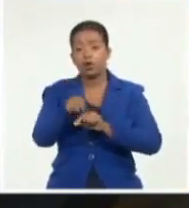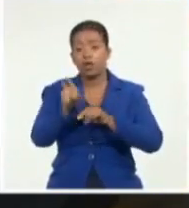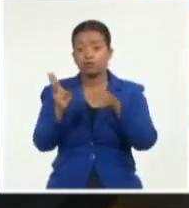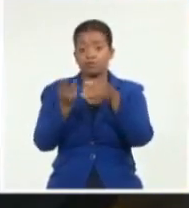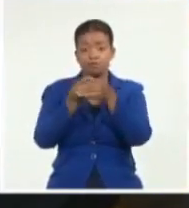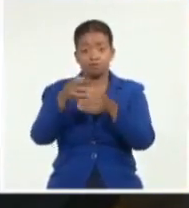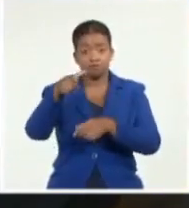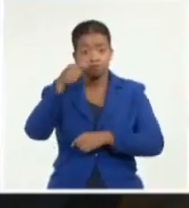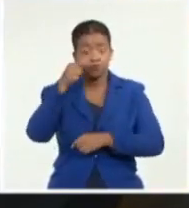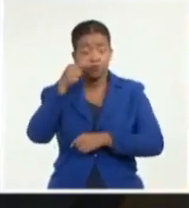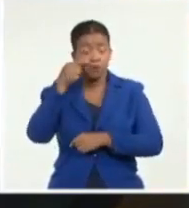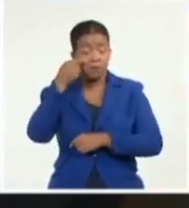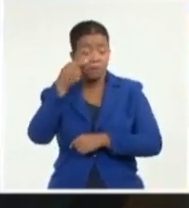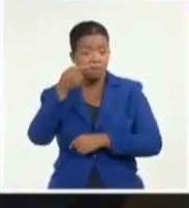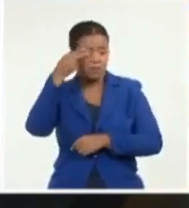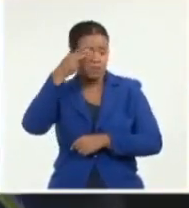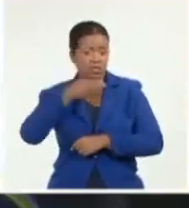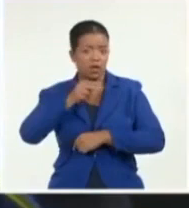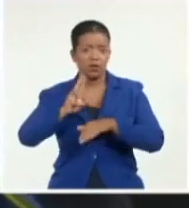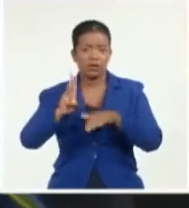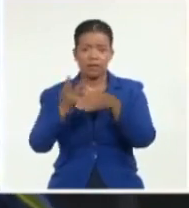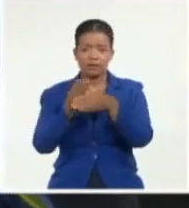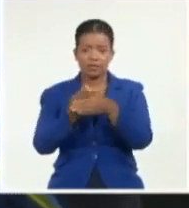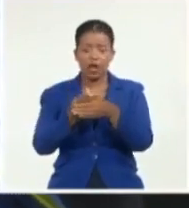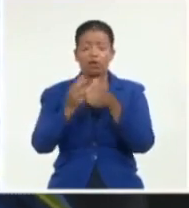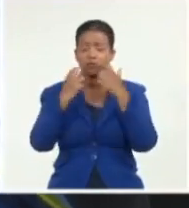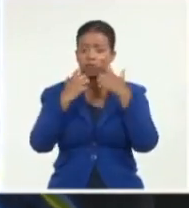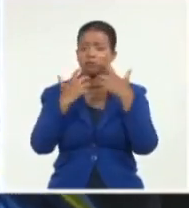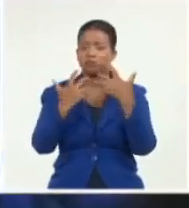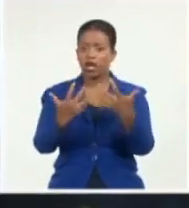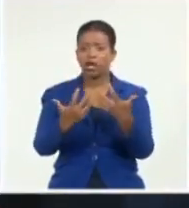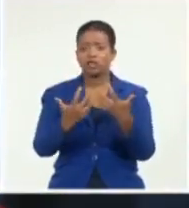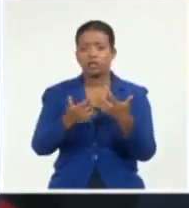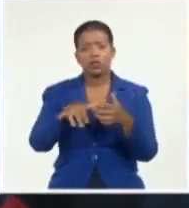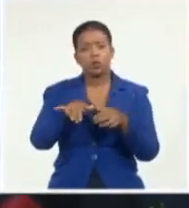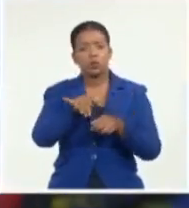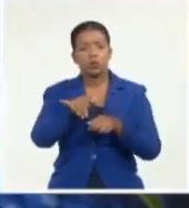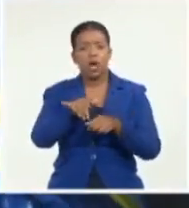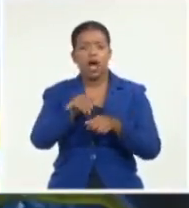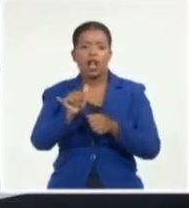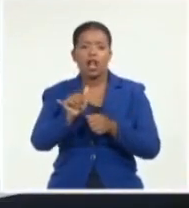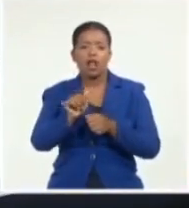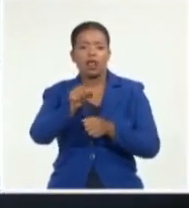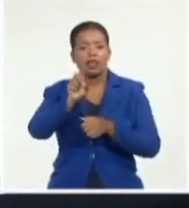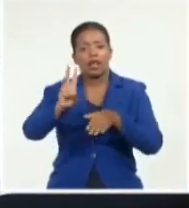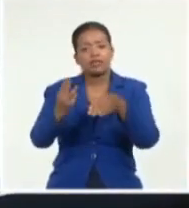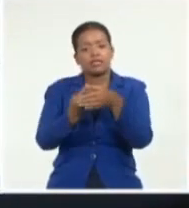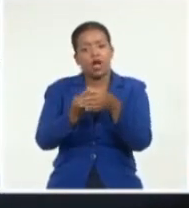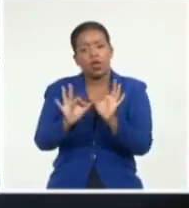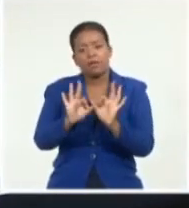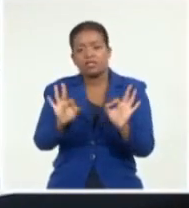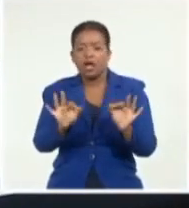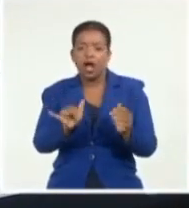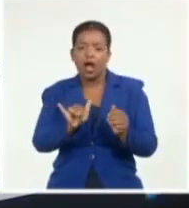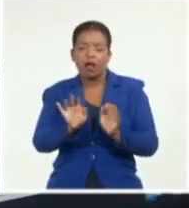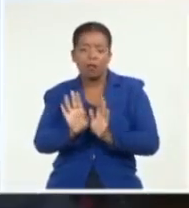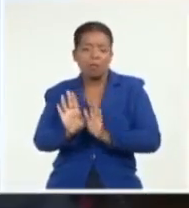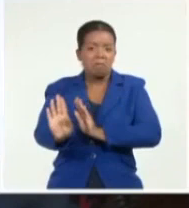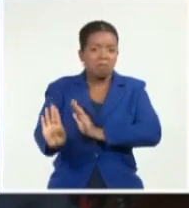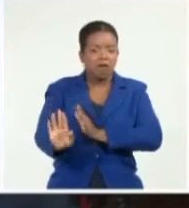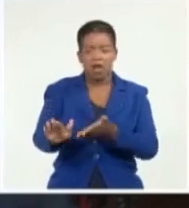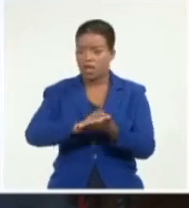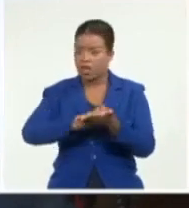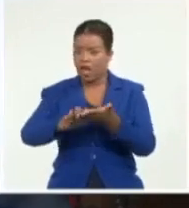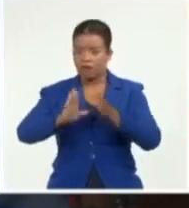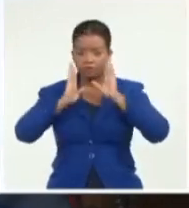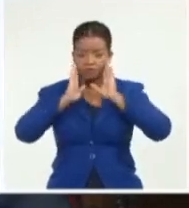de forma transversal en su articulado. No alude específicamente a un tipo de discapacidad, sino se centra en